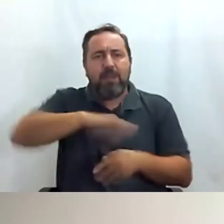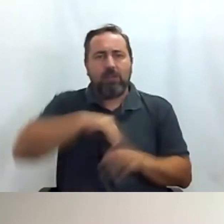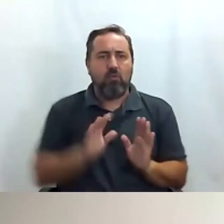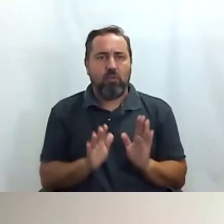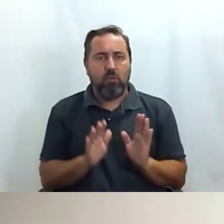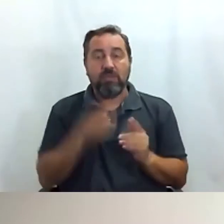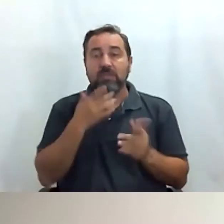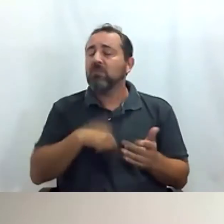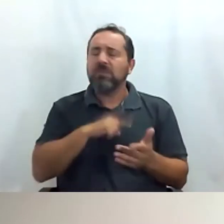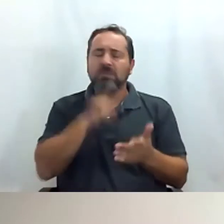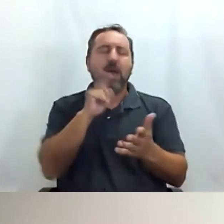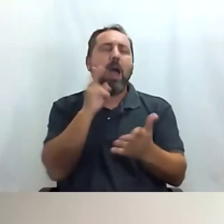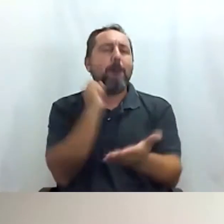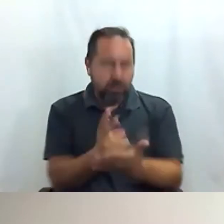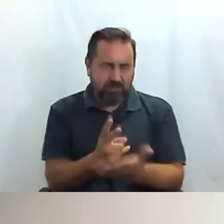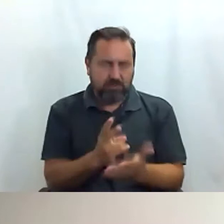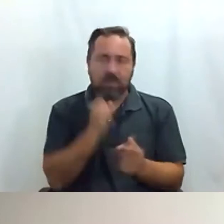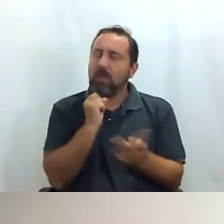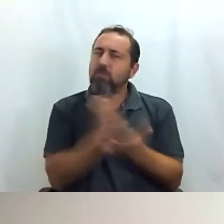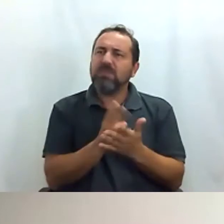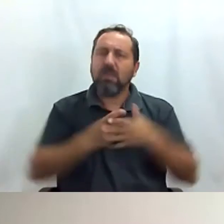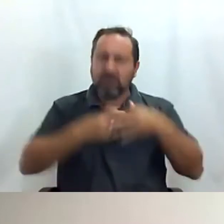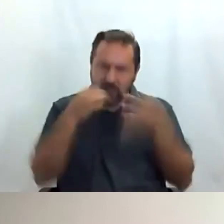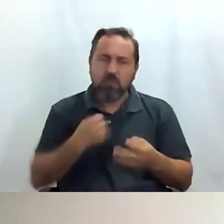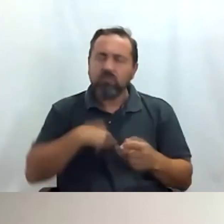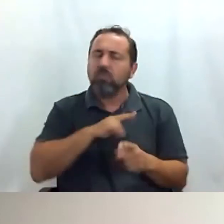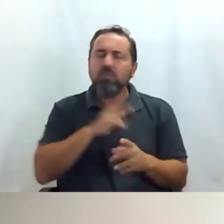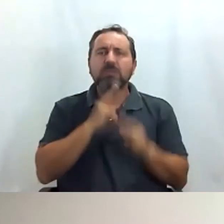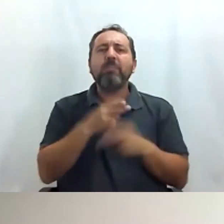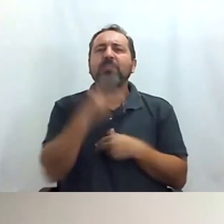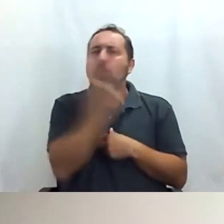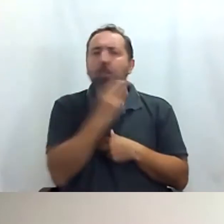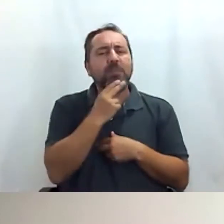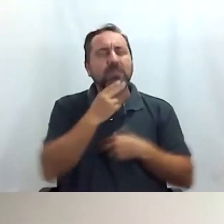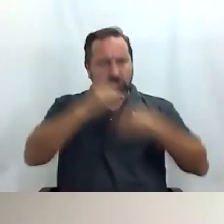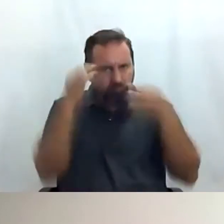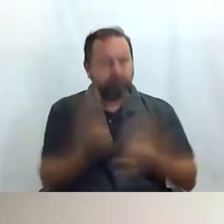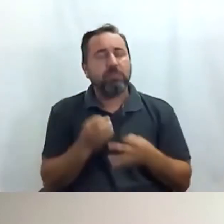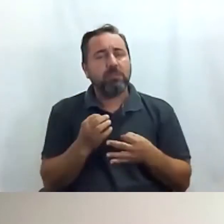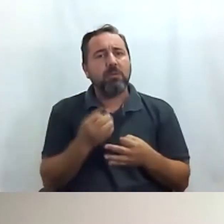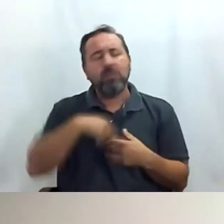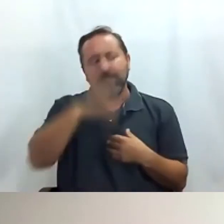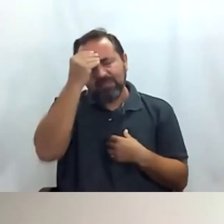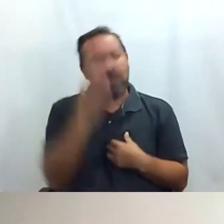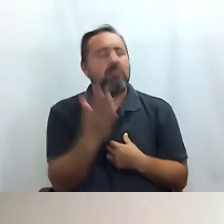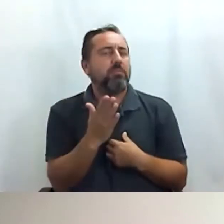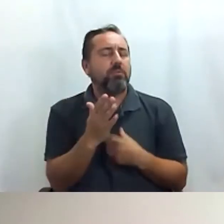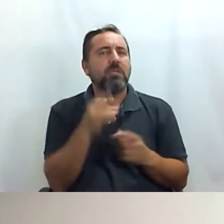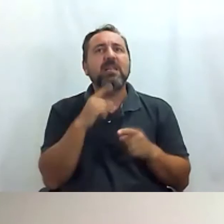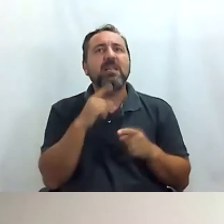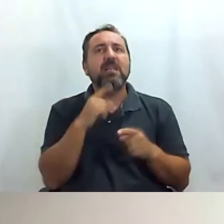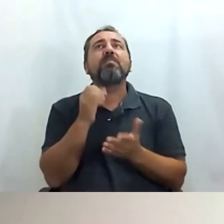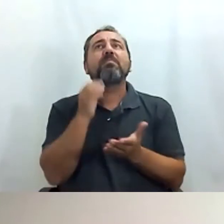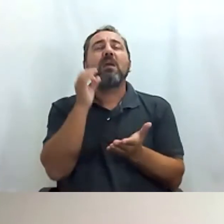nuestra apuesta segura, es una apuesta de verdad de un compromiso firme porque pensamos además que tenemos la mejor ciudad del mundo